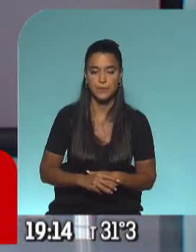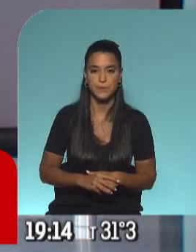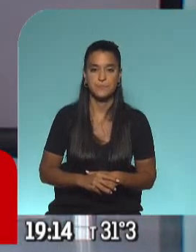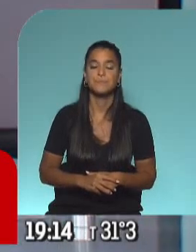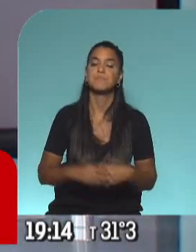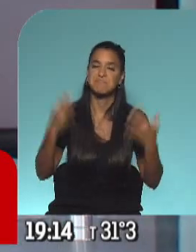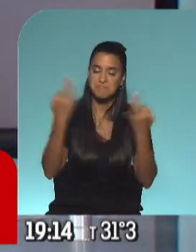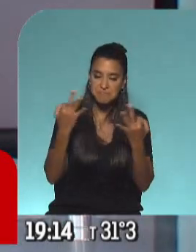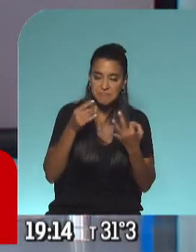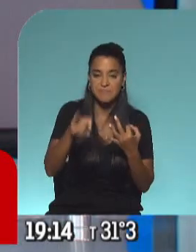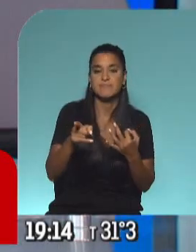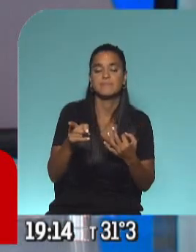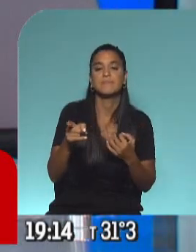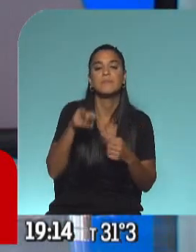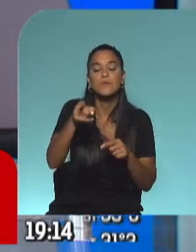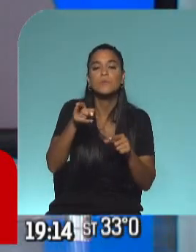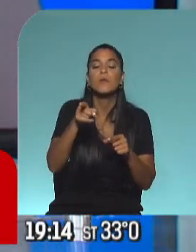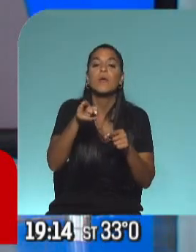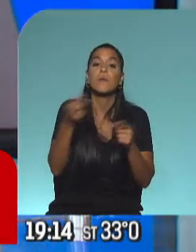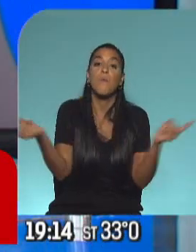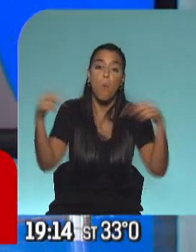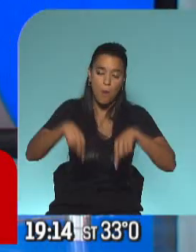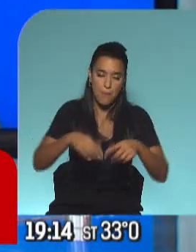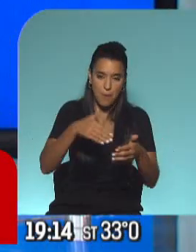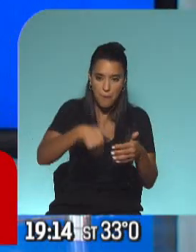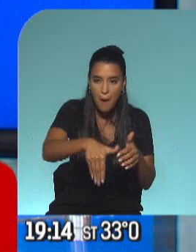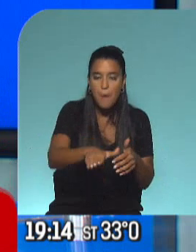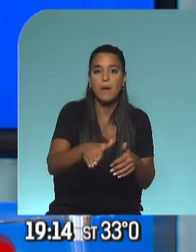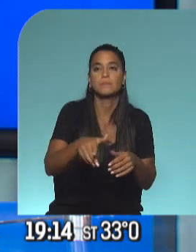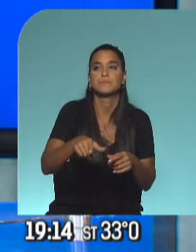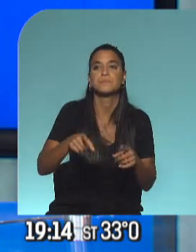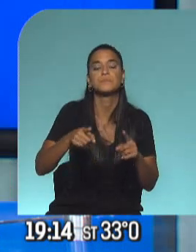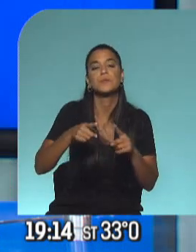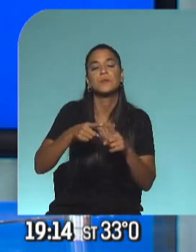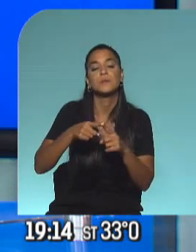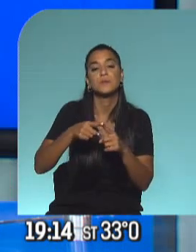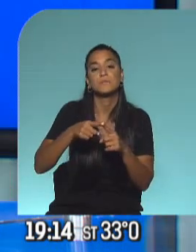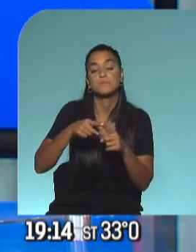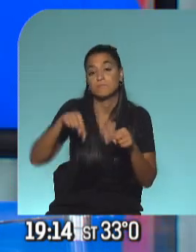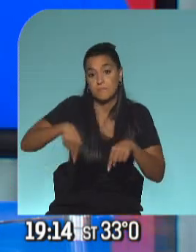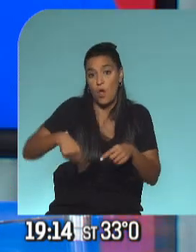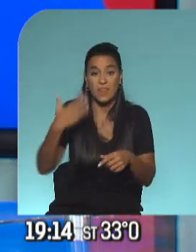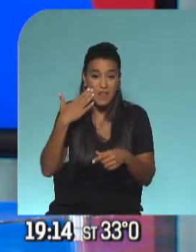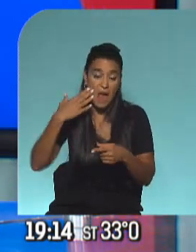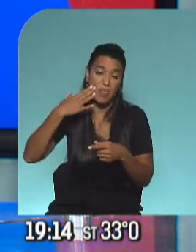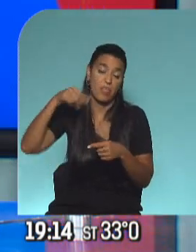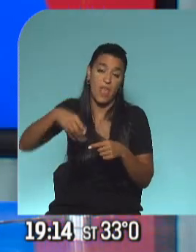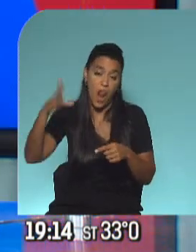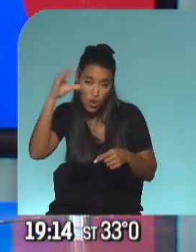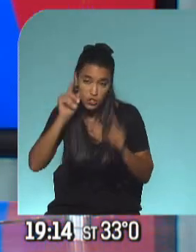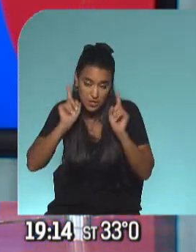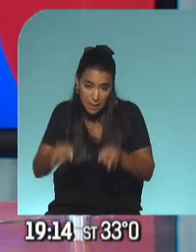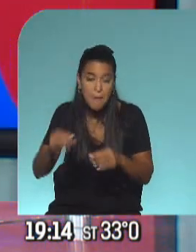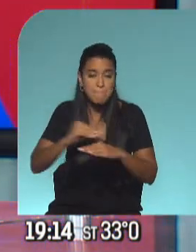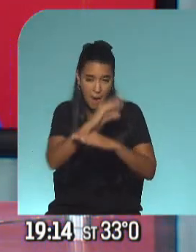Muy bien, Alejandra, ya estaremos allí nuevamente y así estaremos durante todo el resto de este atardecer, de la noche y también